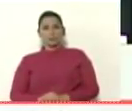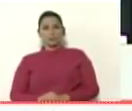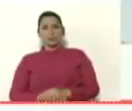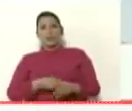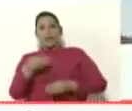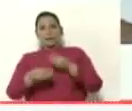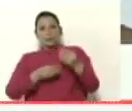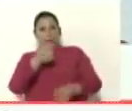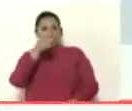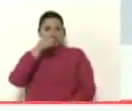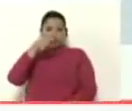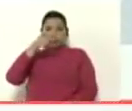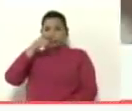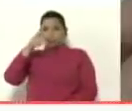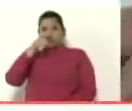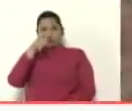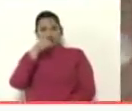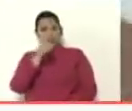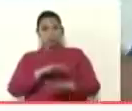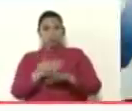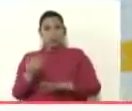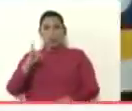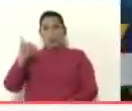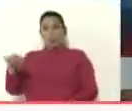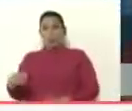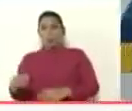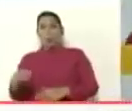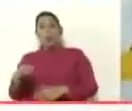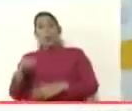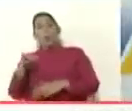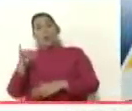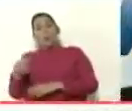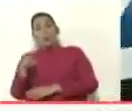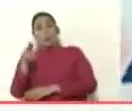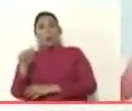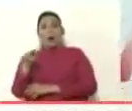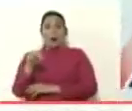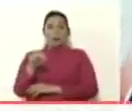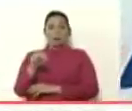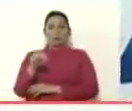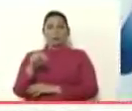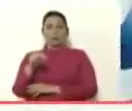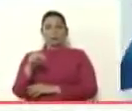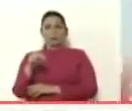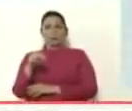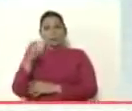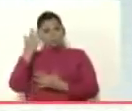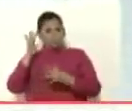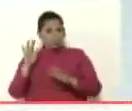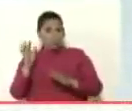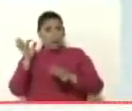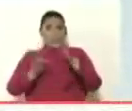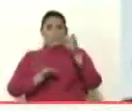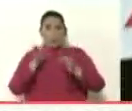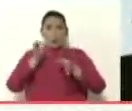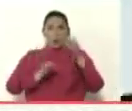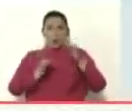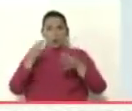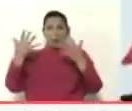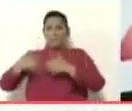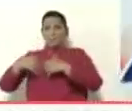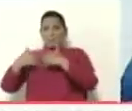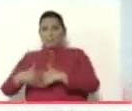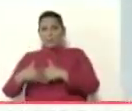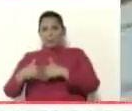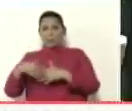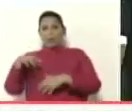espionaje porque Guaidó perdón porque Planchar era el abogado de la empresa rusa Rosneft y era quien le